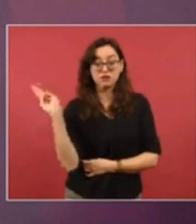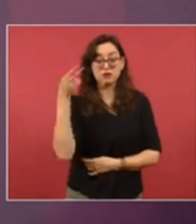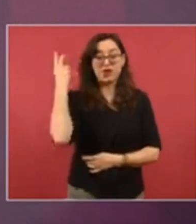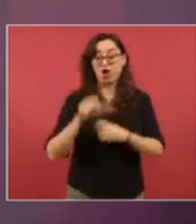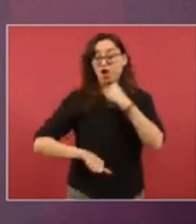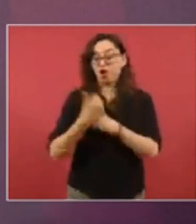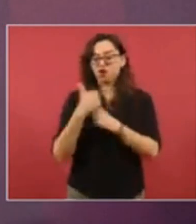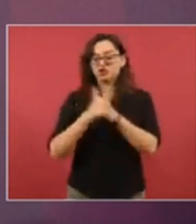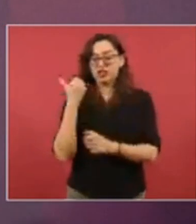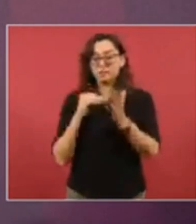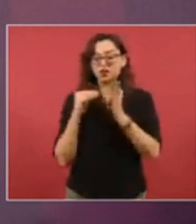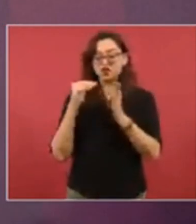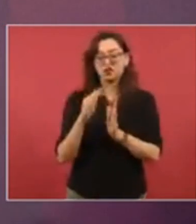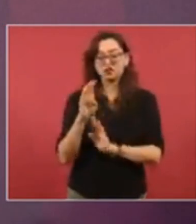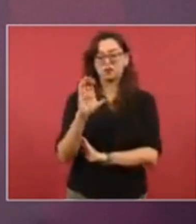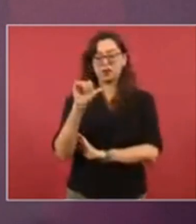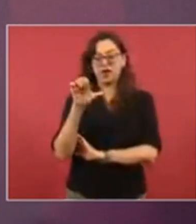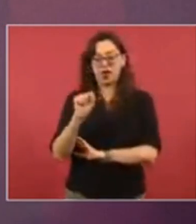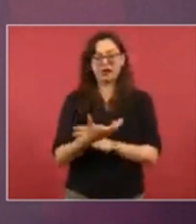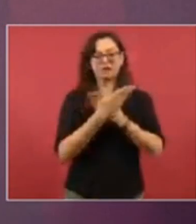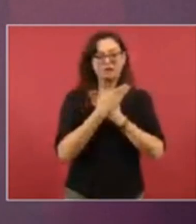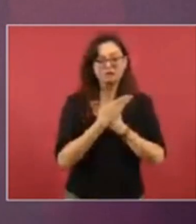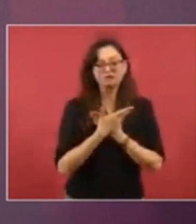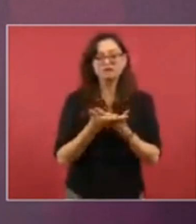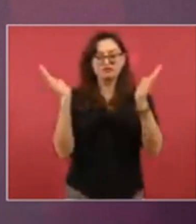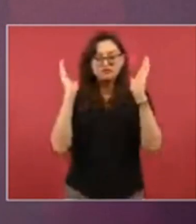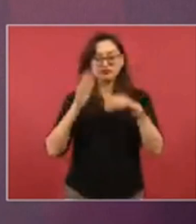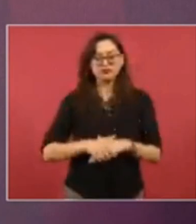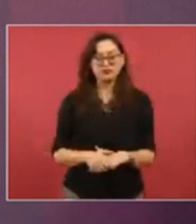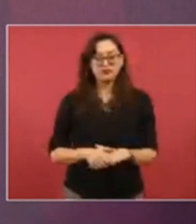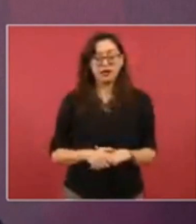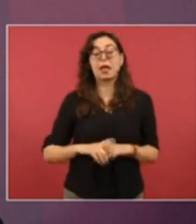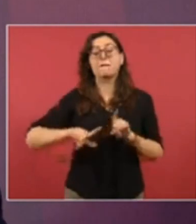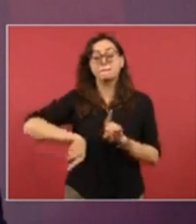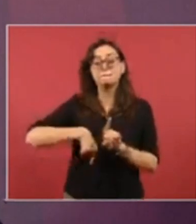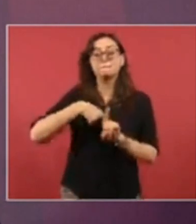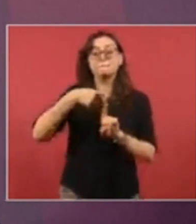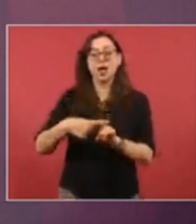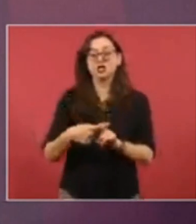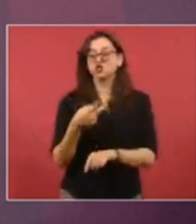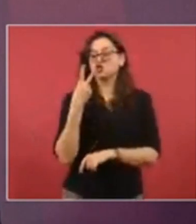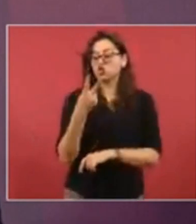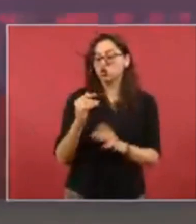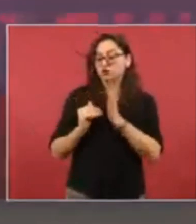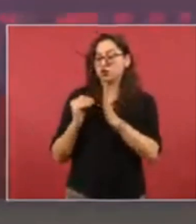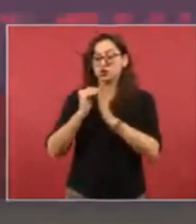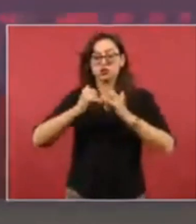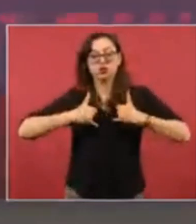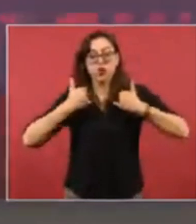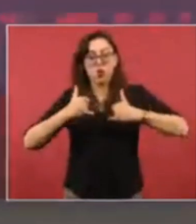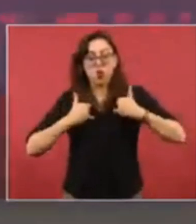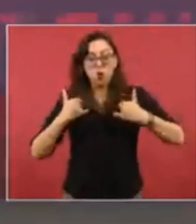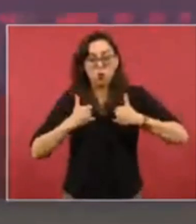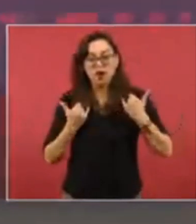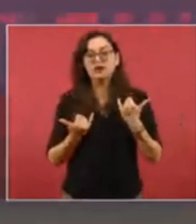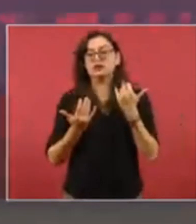y ya son 2 millones 500 mil jóvenes que están trabajando como aprendices el que no